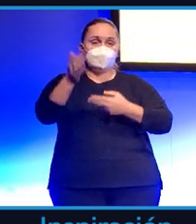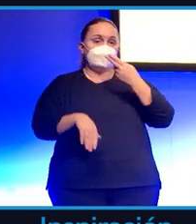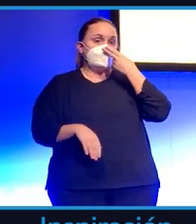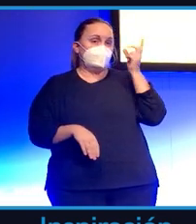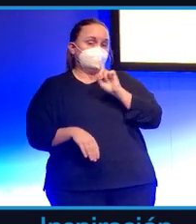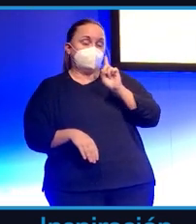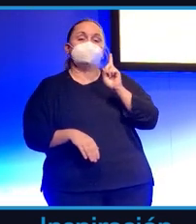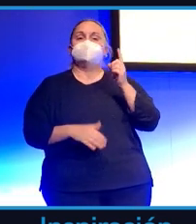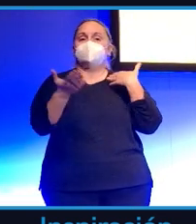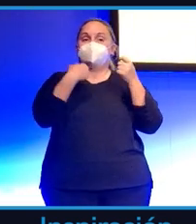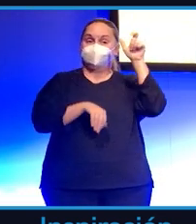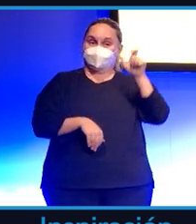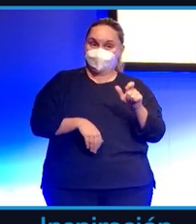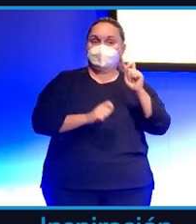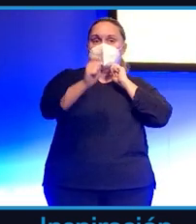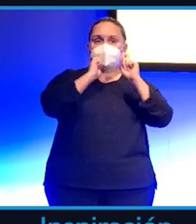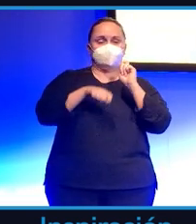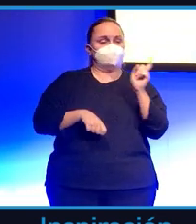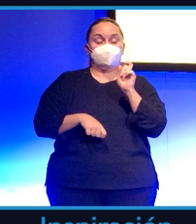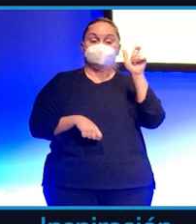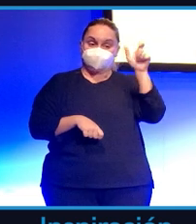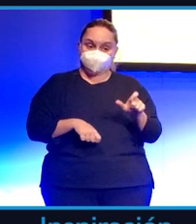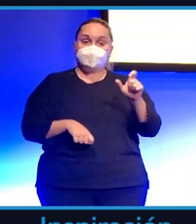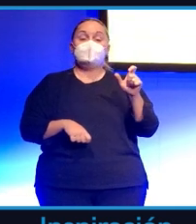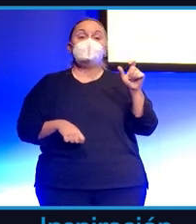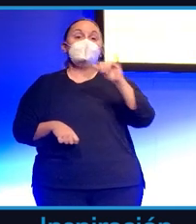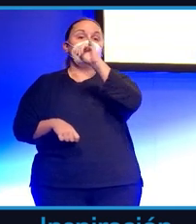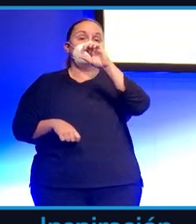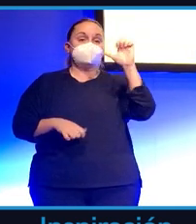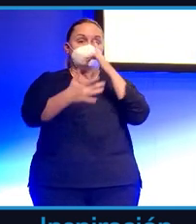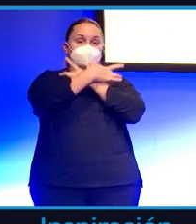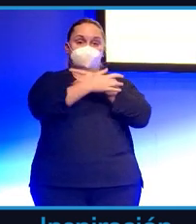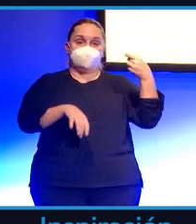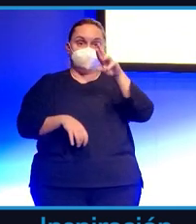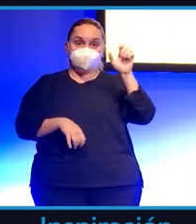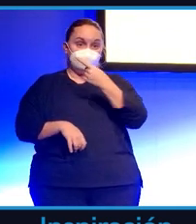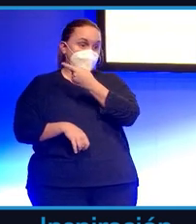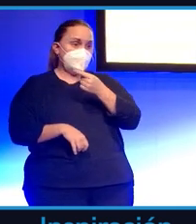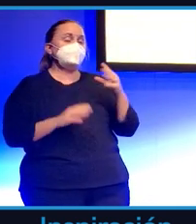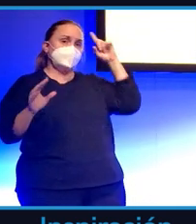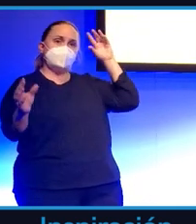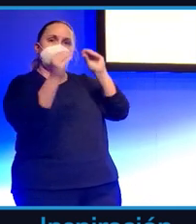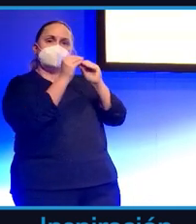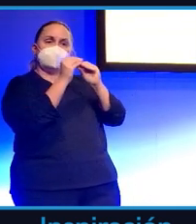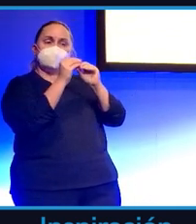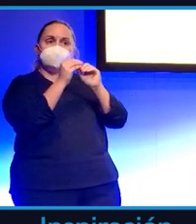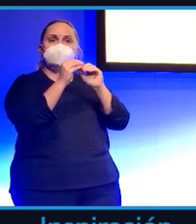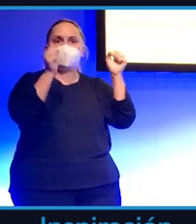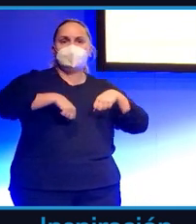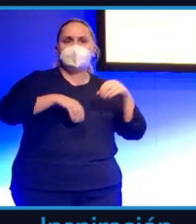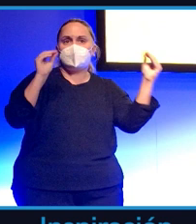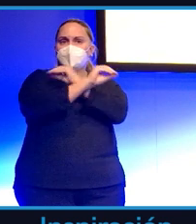con José María García. Si decía José María García algo que ellos pensaban que no era correcto pues ellos decían ya no hablo para García.